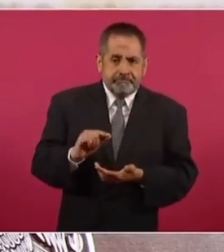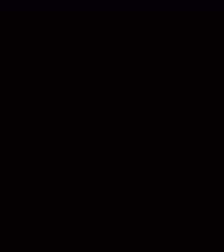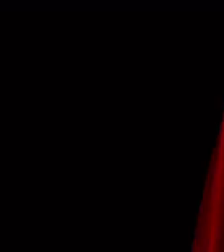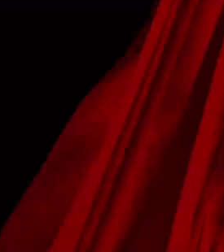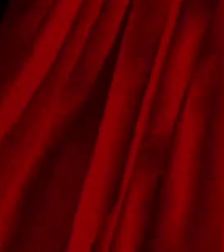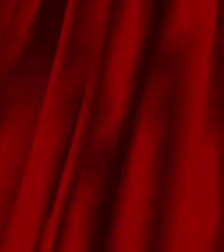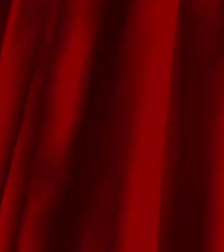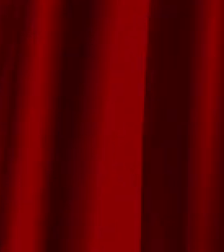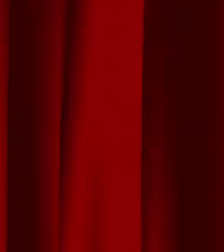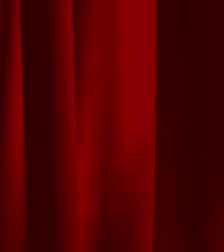indebido de esto.